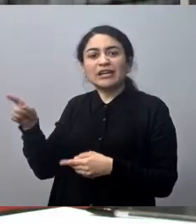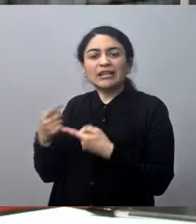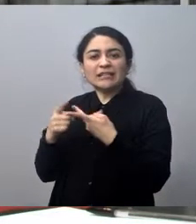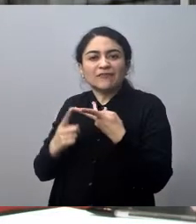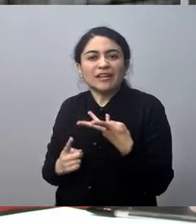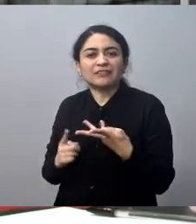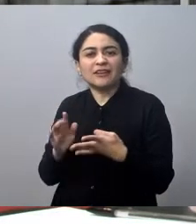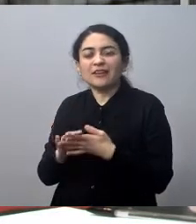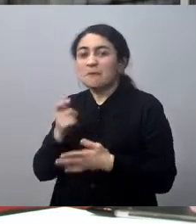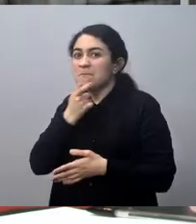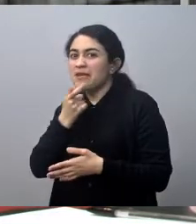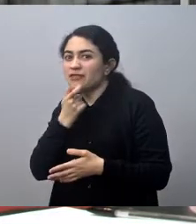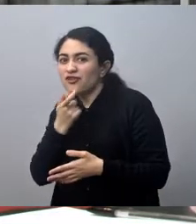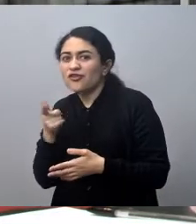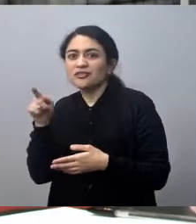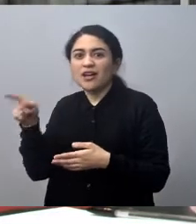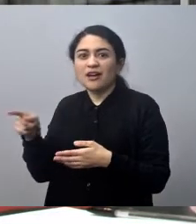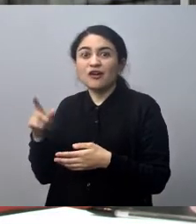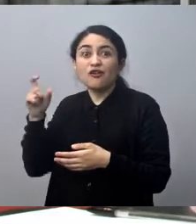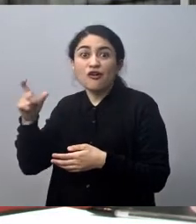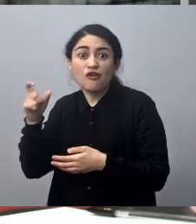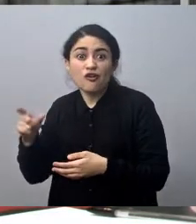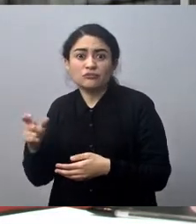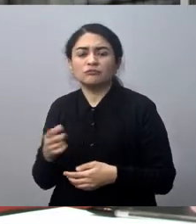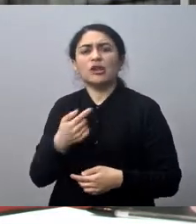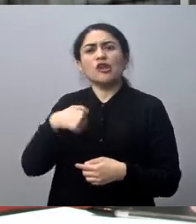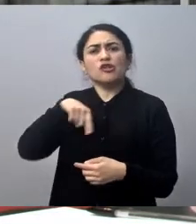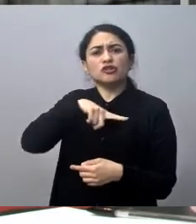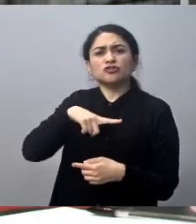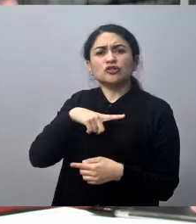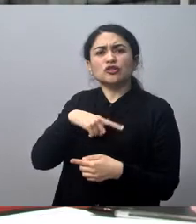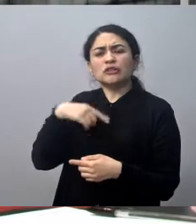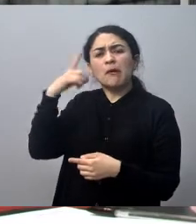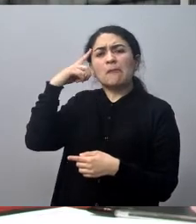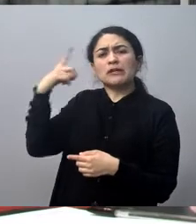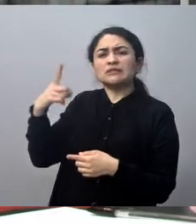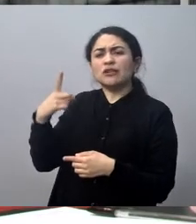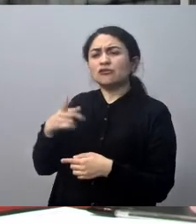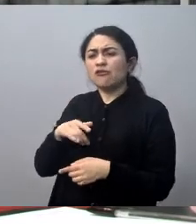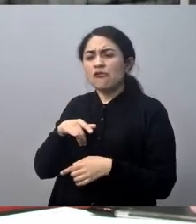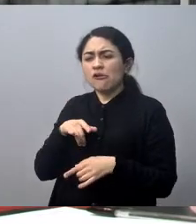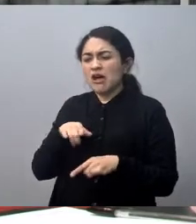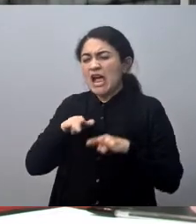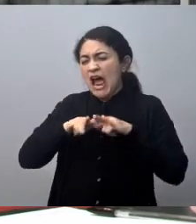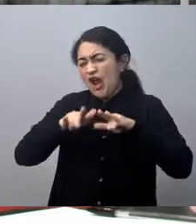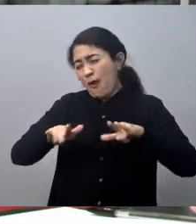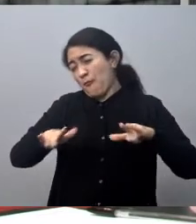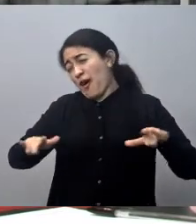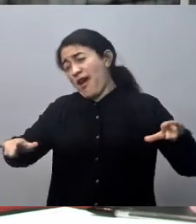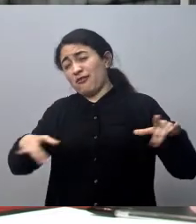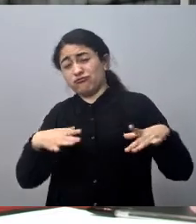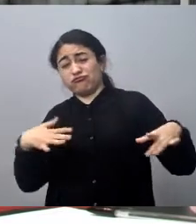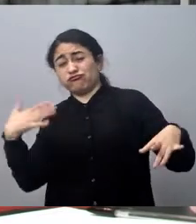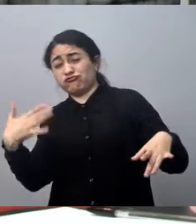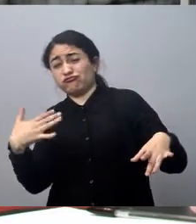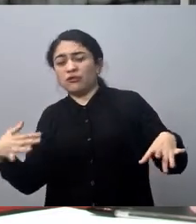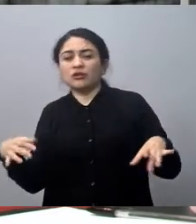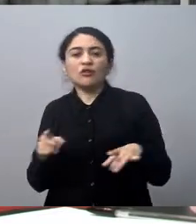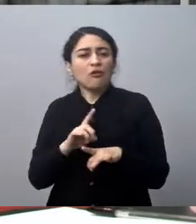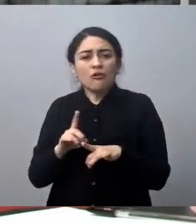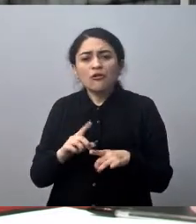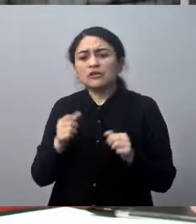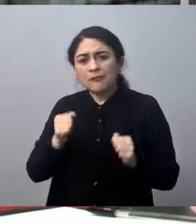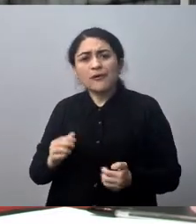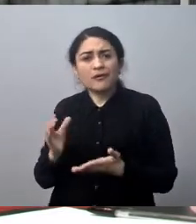un atractivo total No más nosotros no estamos pensando en hacer un gran aeropuerto que sea inalcanzable para el país